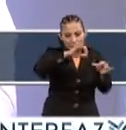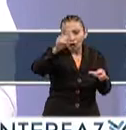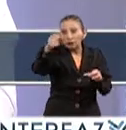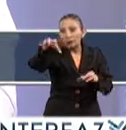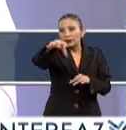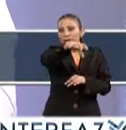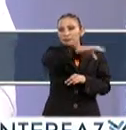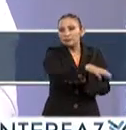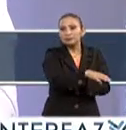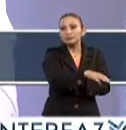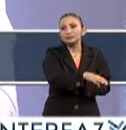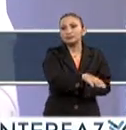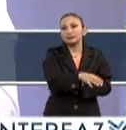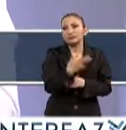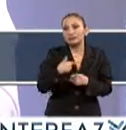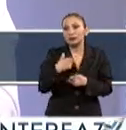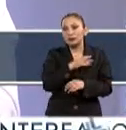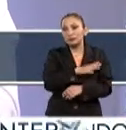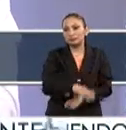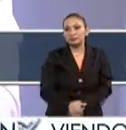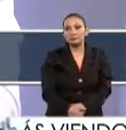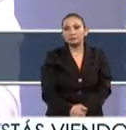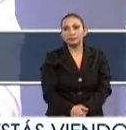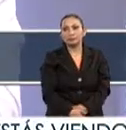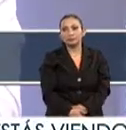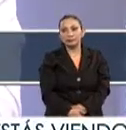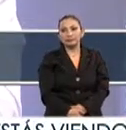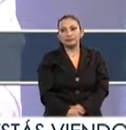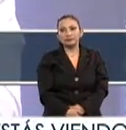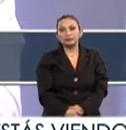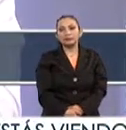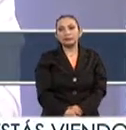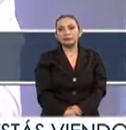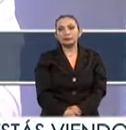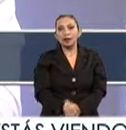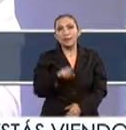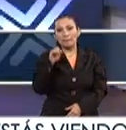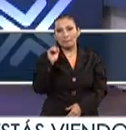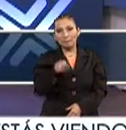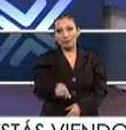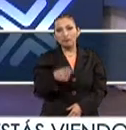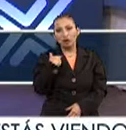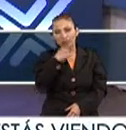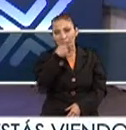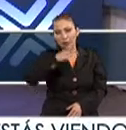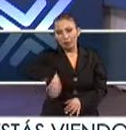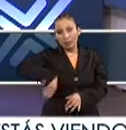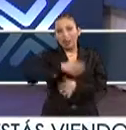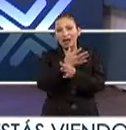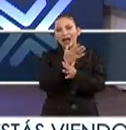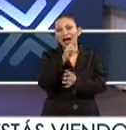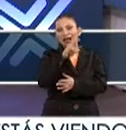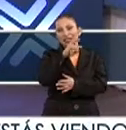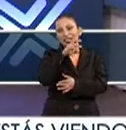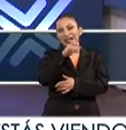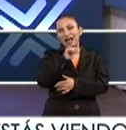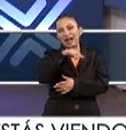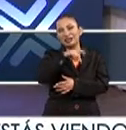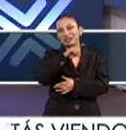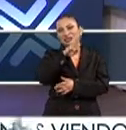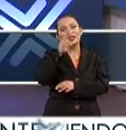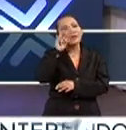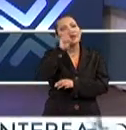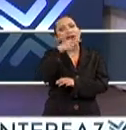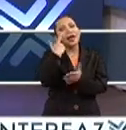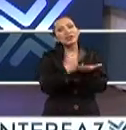instituciones y la sociedad en general. Claro, sin duda alguna. En este sentido, que nos comenta el doctor Andrés Gutiérrez, ¿qué vamos